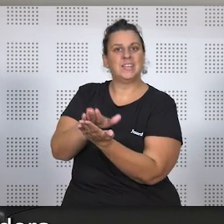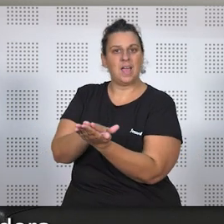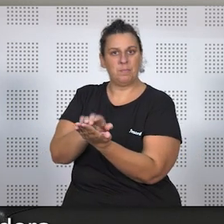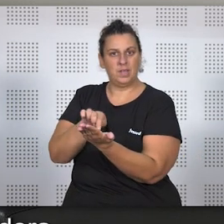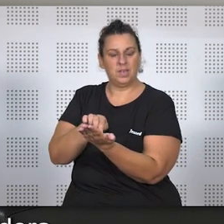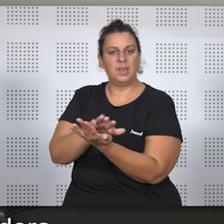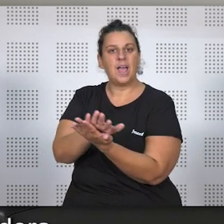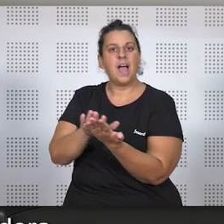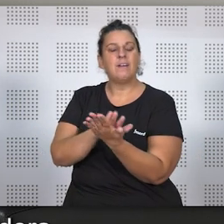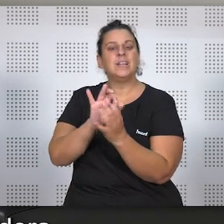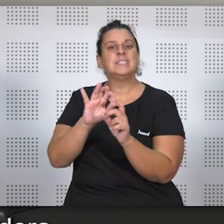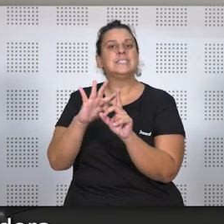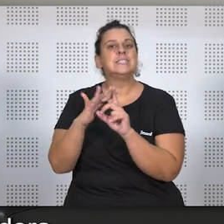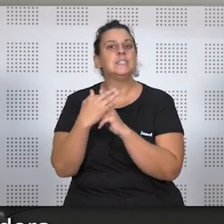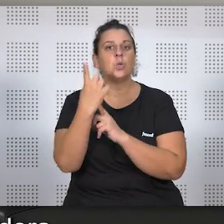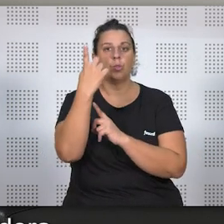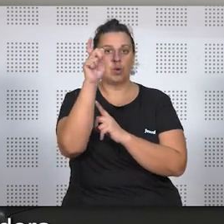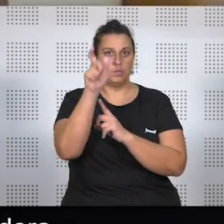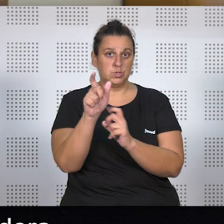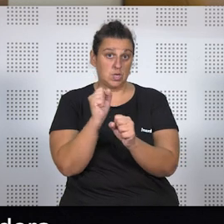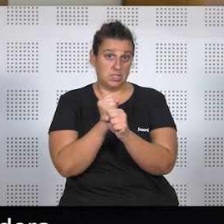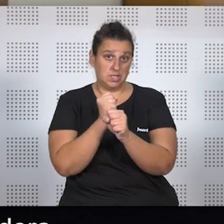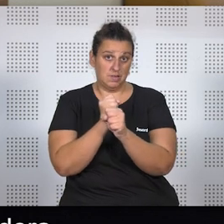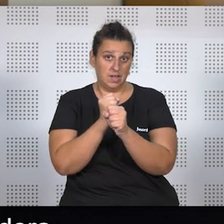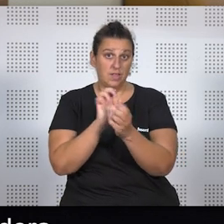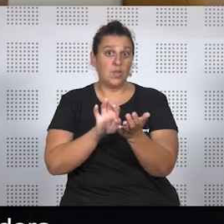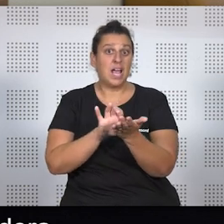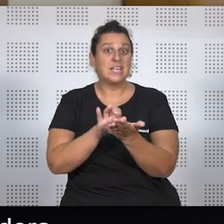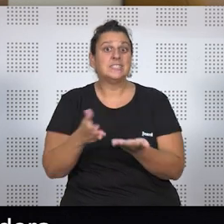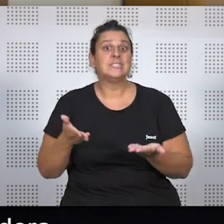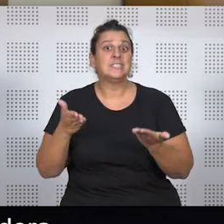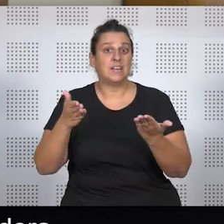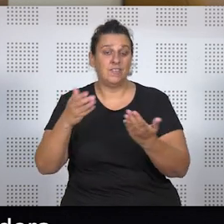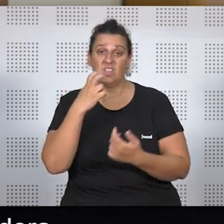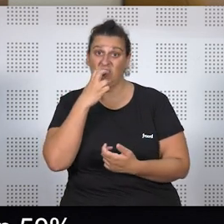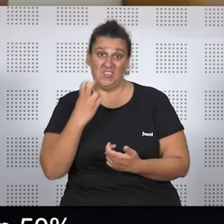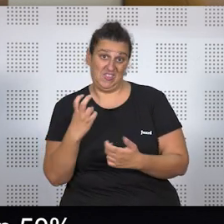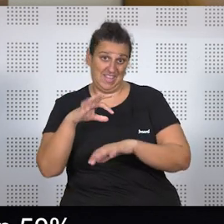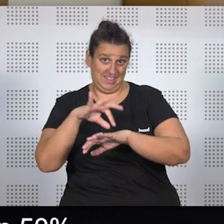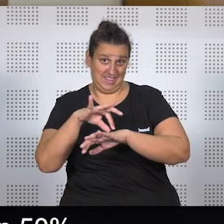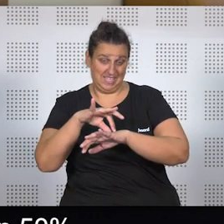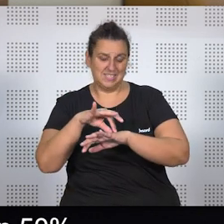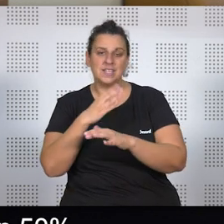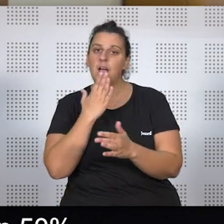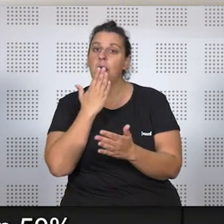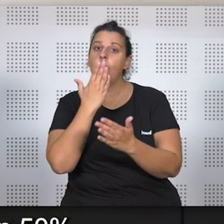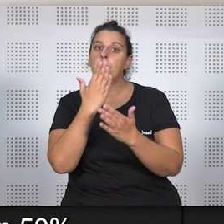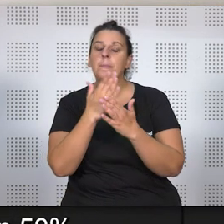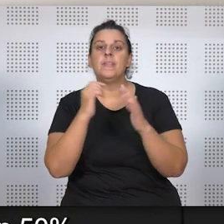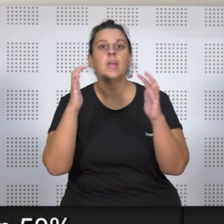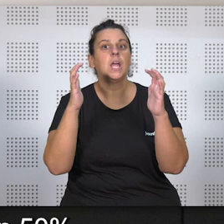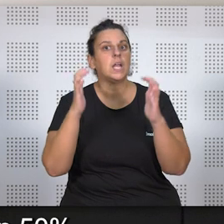la situación de una trabajadora que prestaba servicios en una clínica odontológica y que había solicitado la